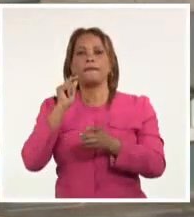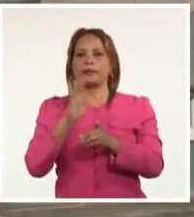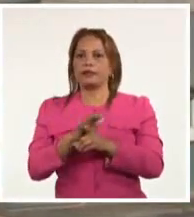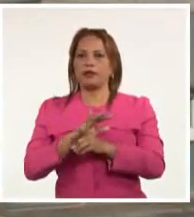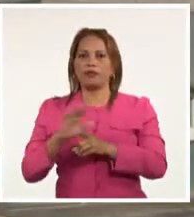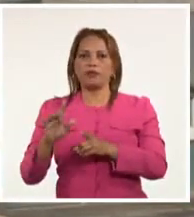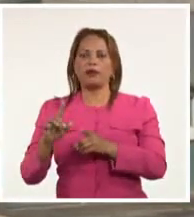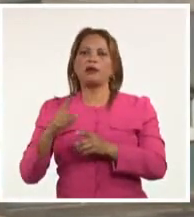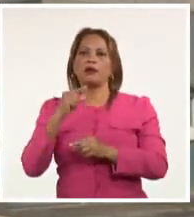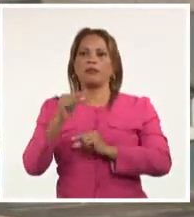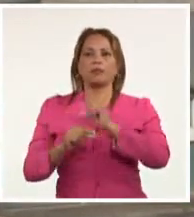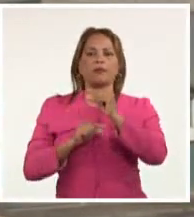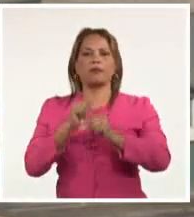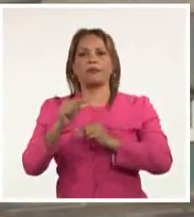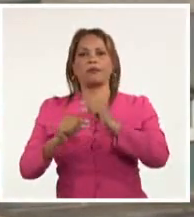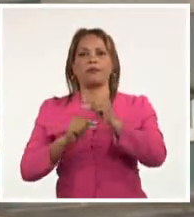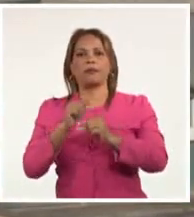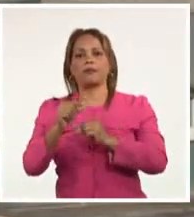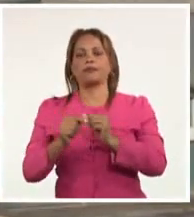a lo largo de la jornada.